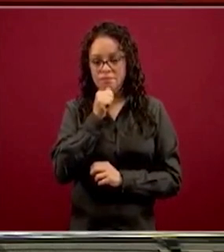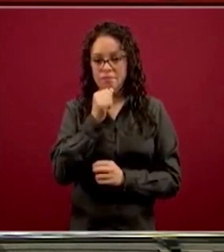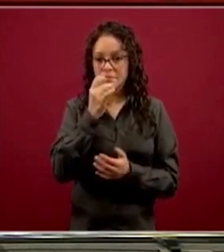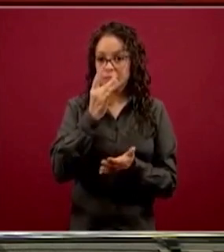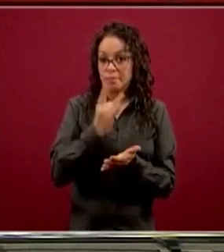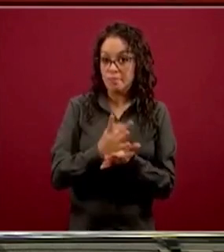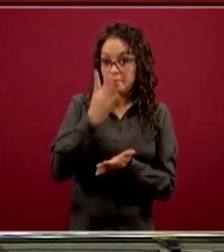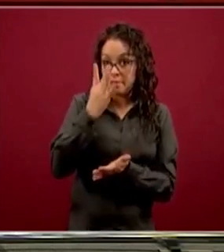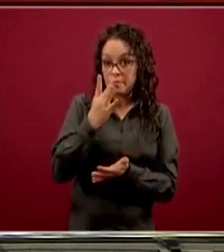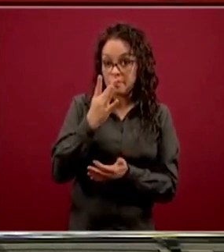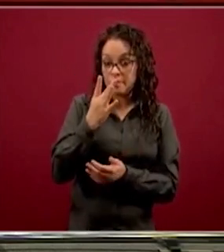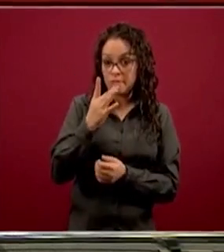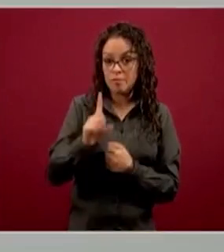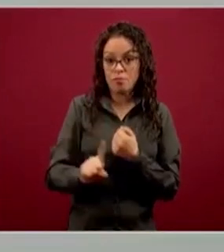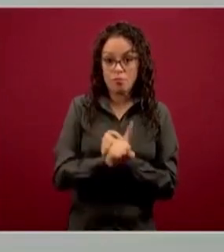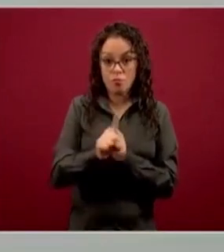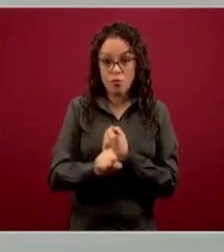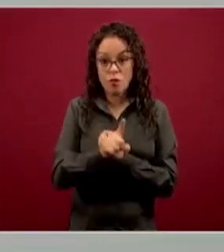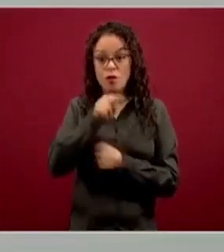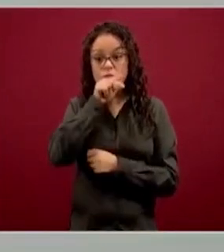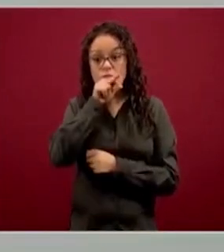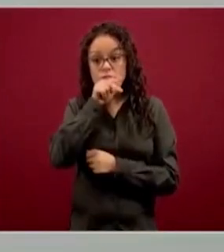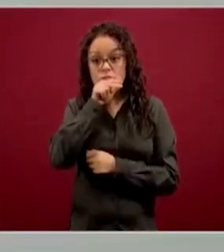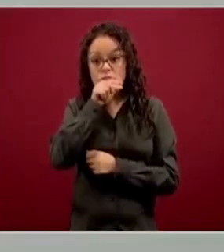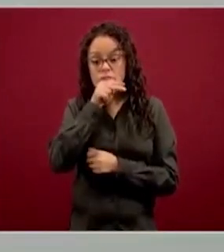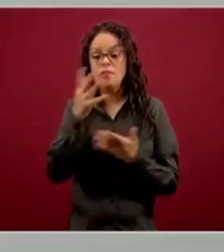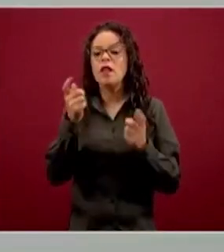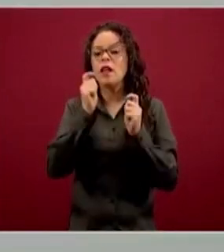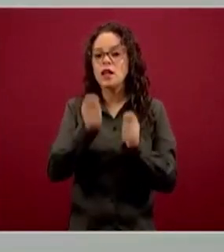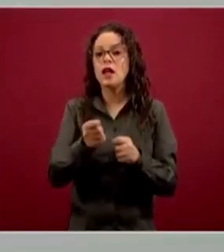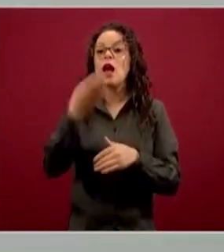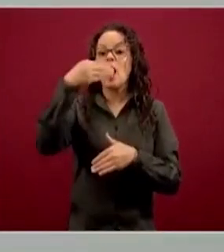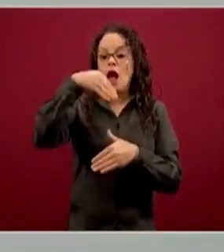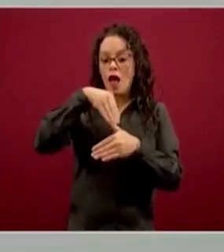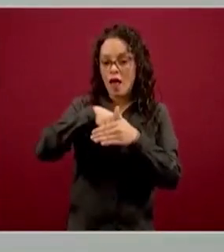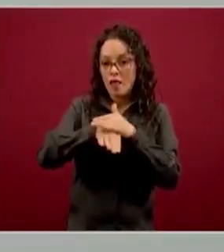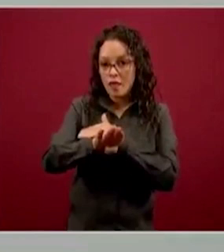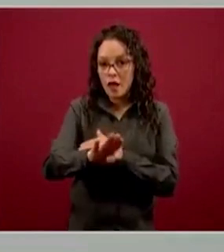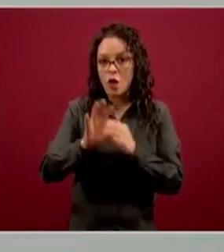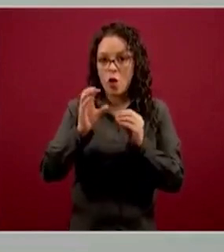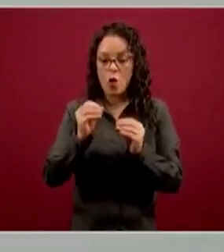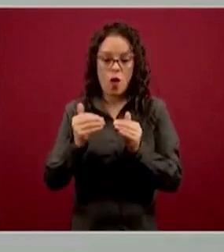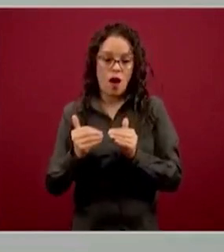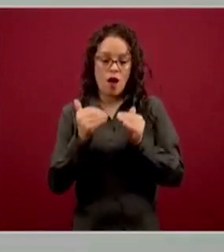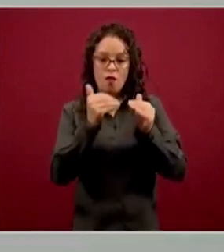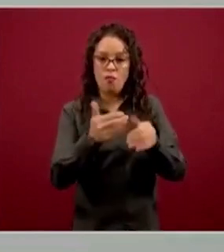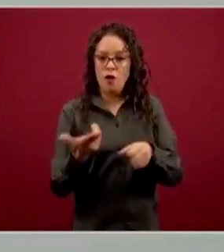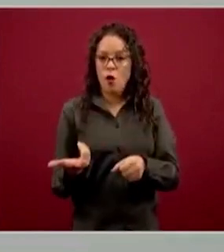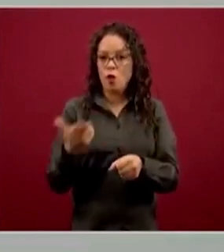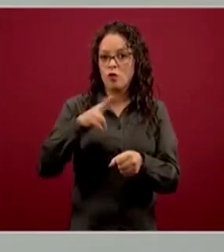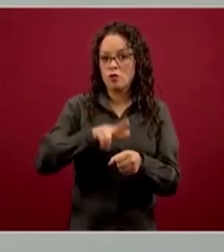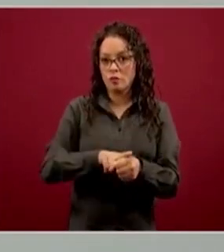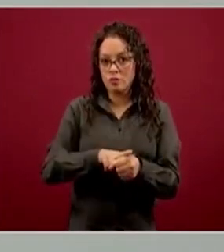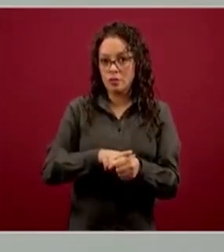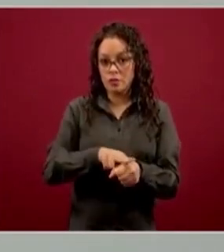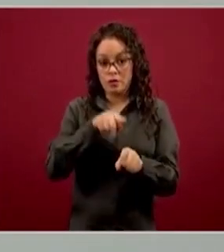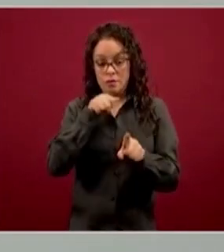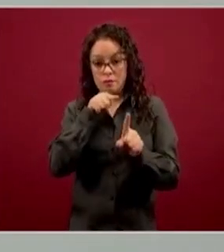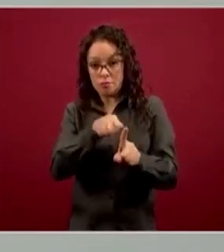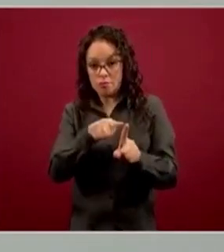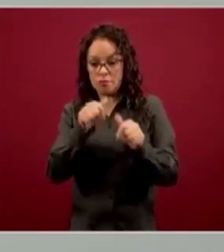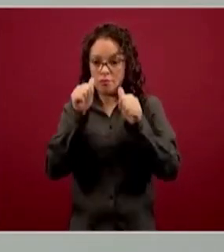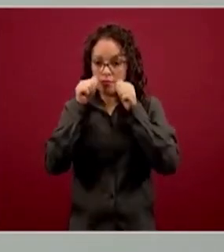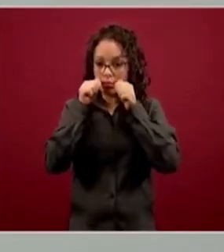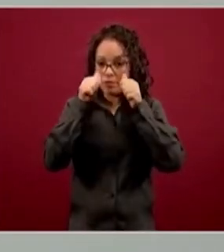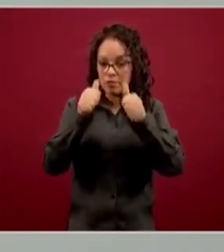ocurrir al interior y a las afueras de un hospital, hospitales que están atendiendo a los enfermos